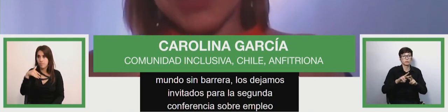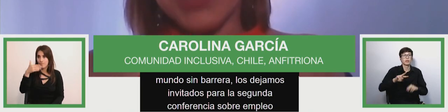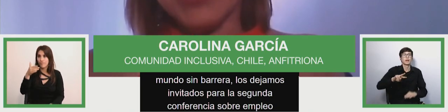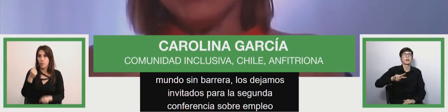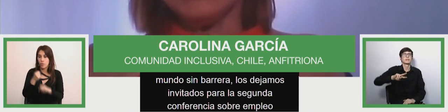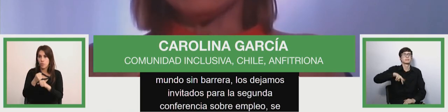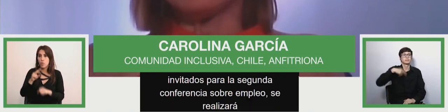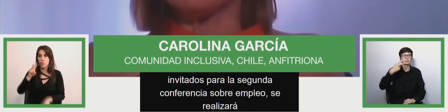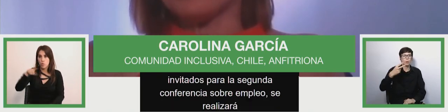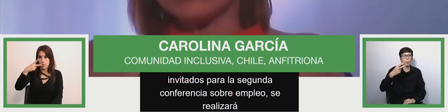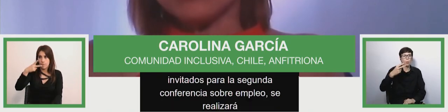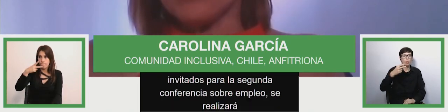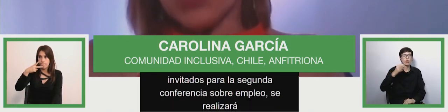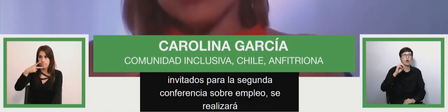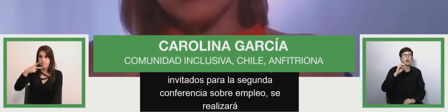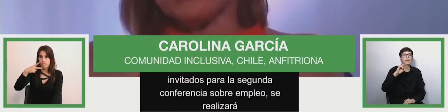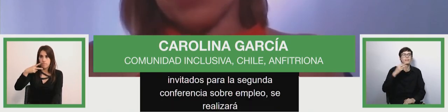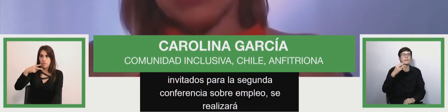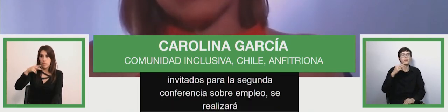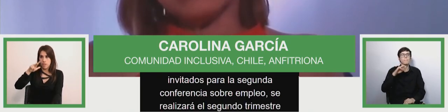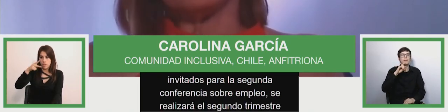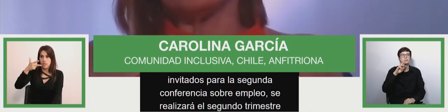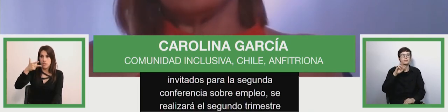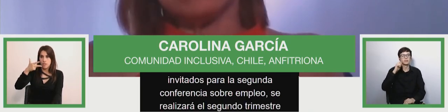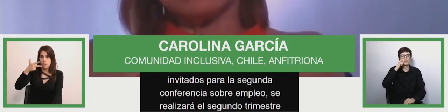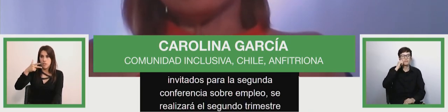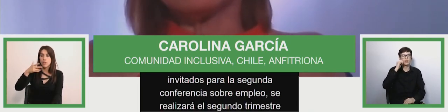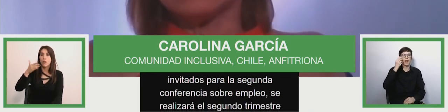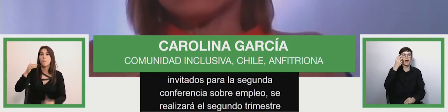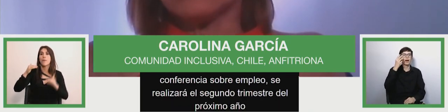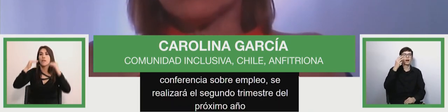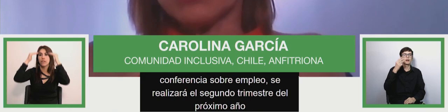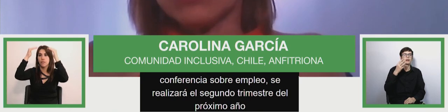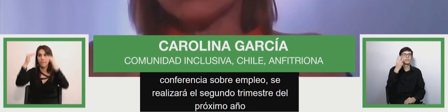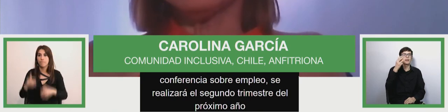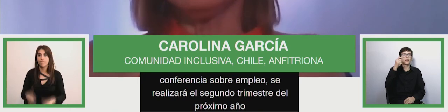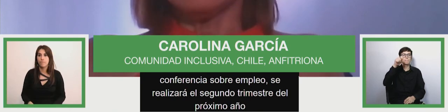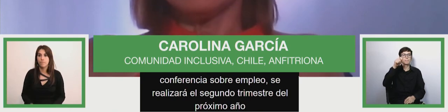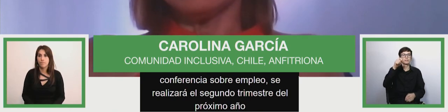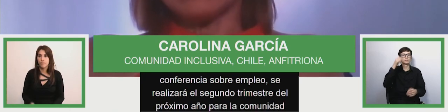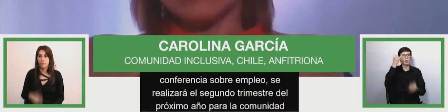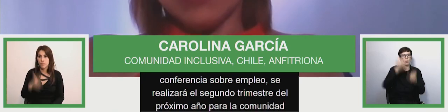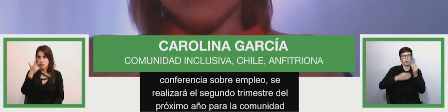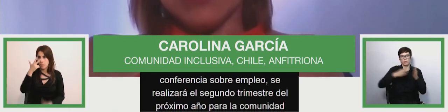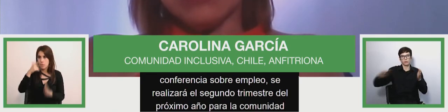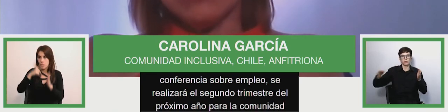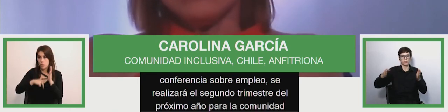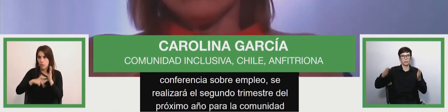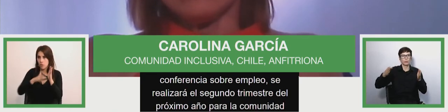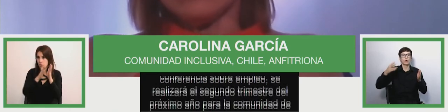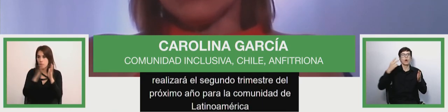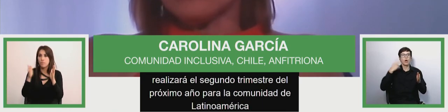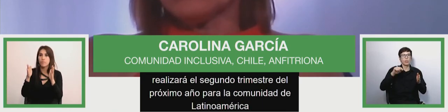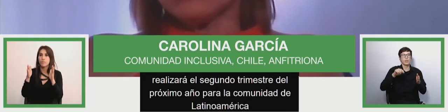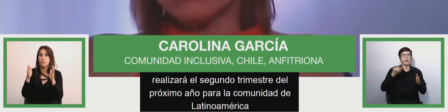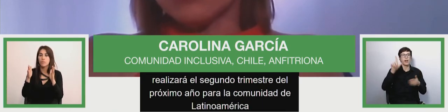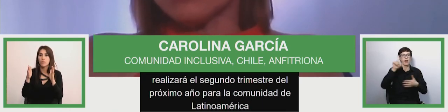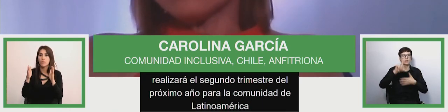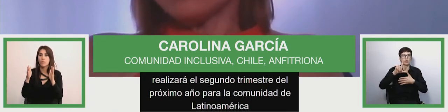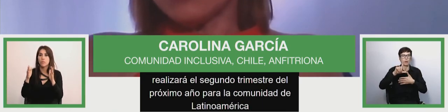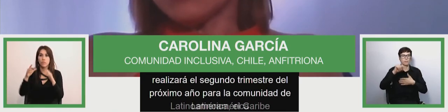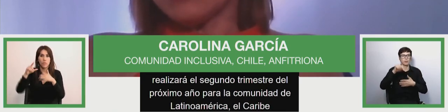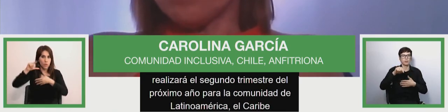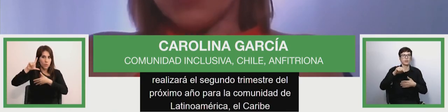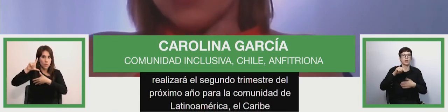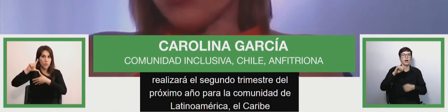trimestre del próximo año para la comunidad de Latinoamérica el Caribe y la comunidad